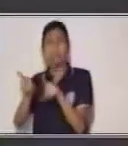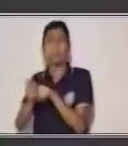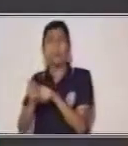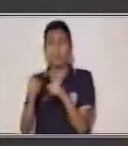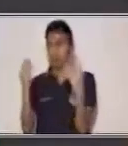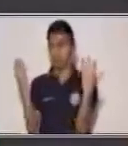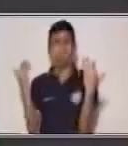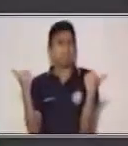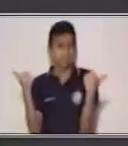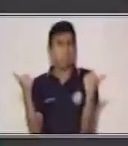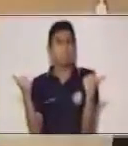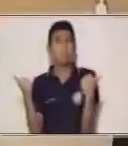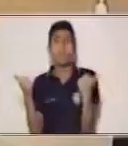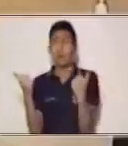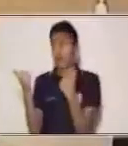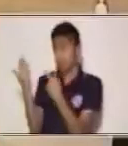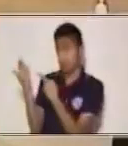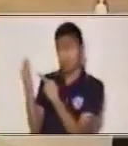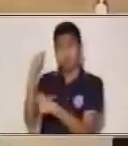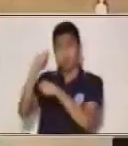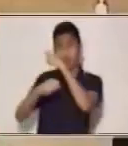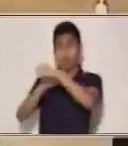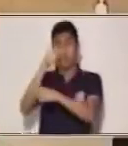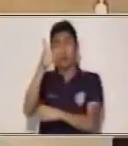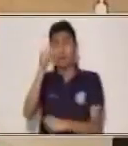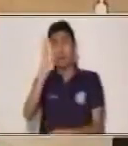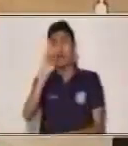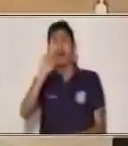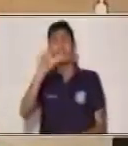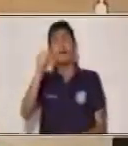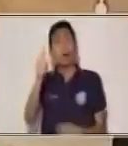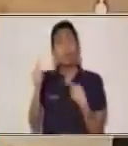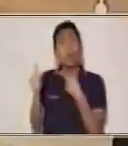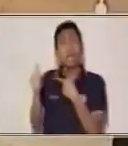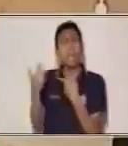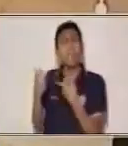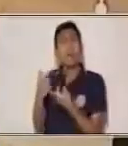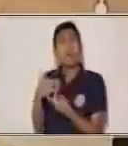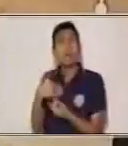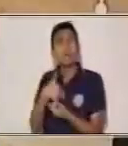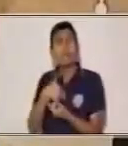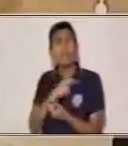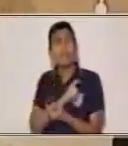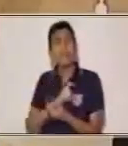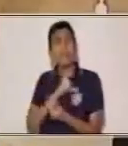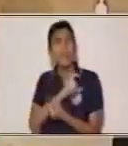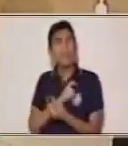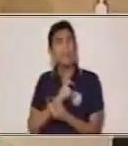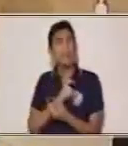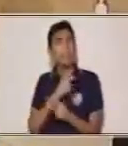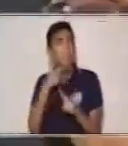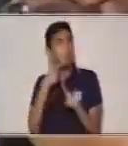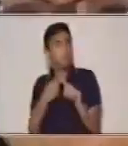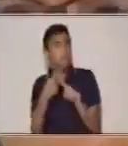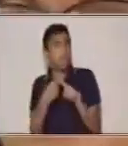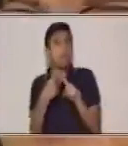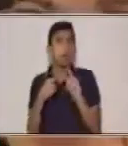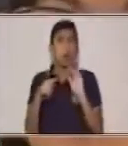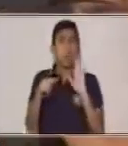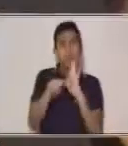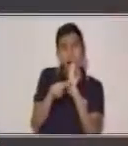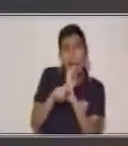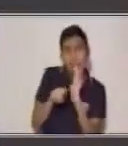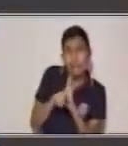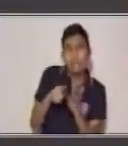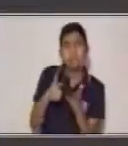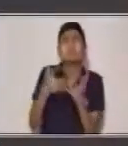comportamientos y actitudes. O siempre vamos a hablar de temas que tengan que ver con lo